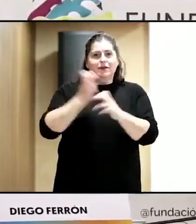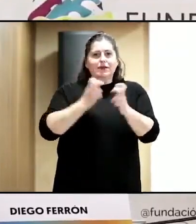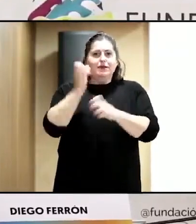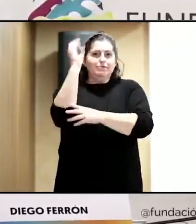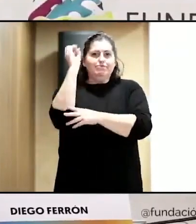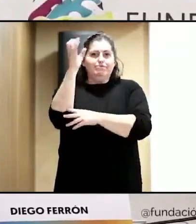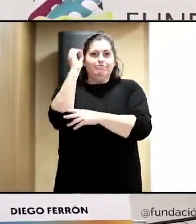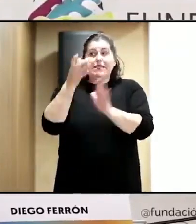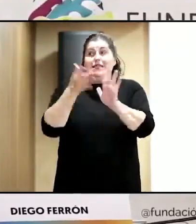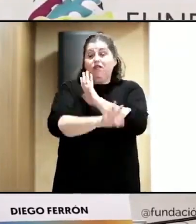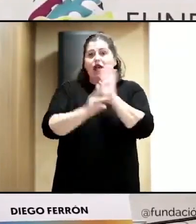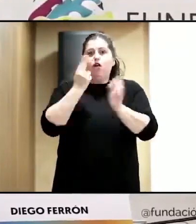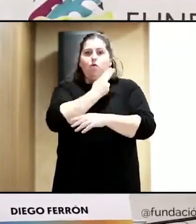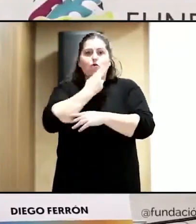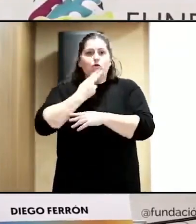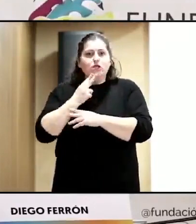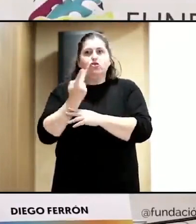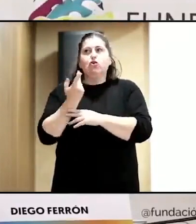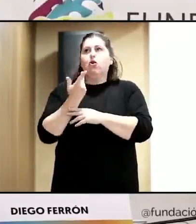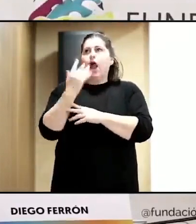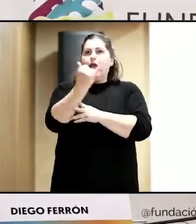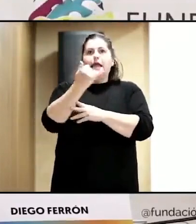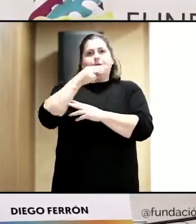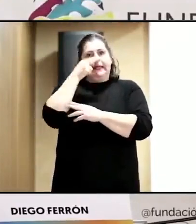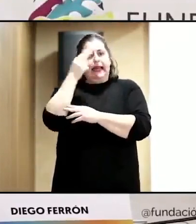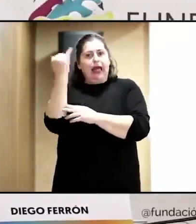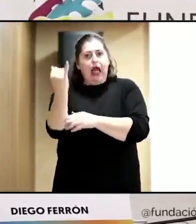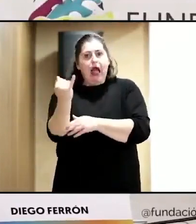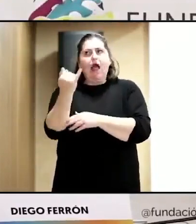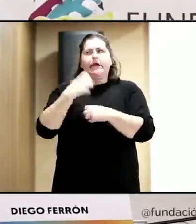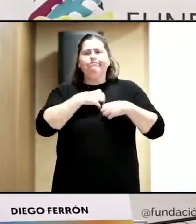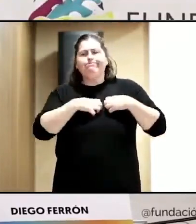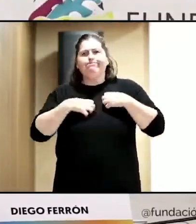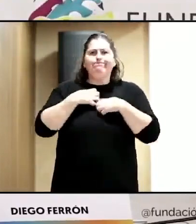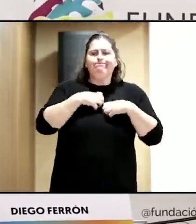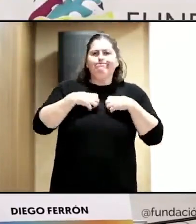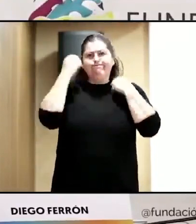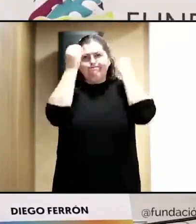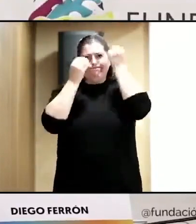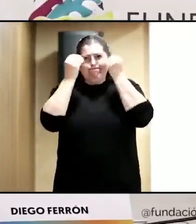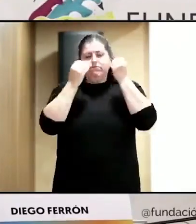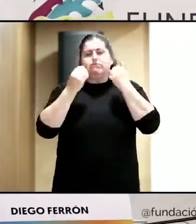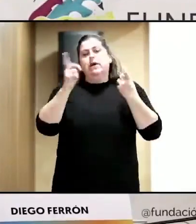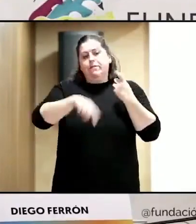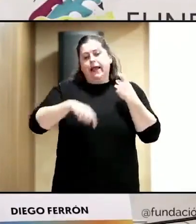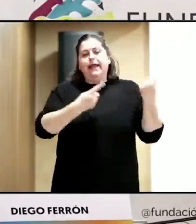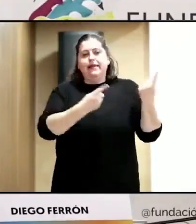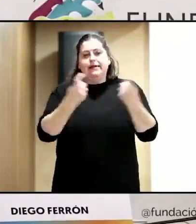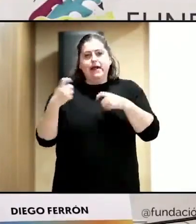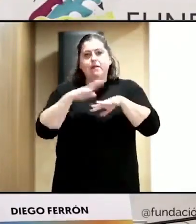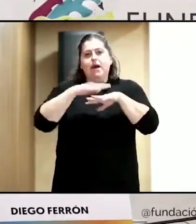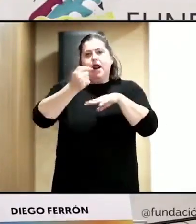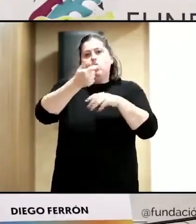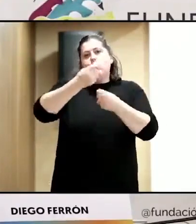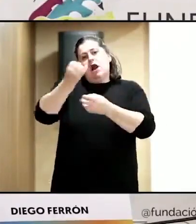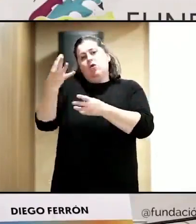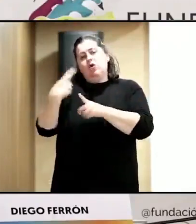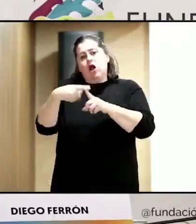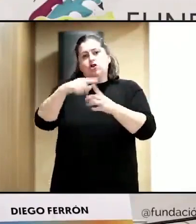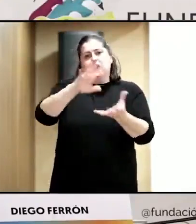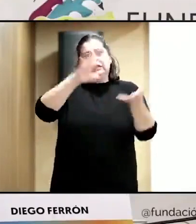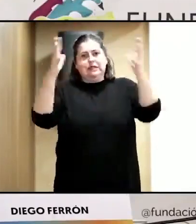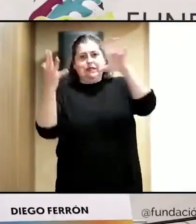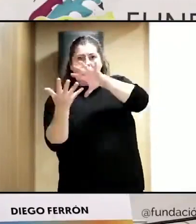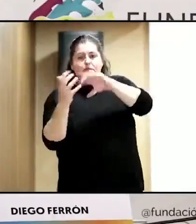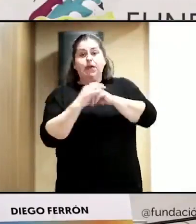denota que hay compromiso, que hay interés, que hay inquietud y que hay necesidad de cambiar ciertas cosas. El otro día,